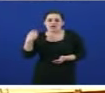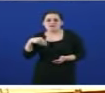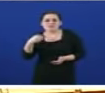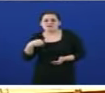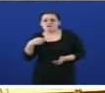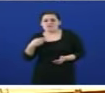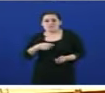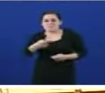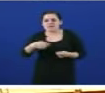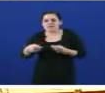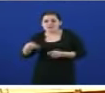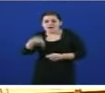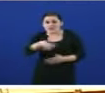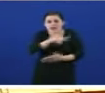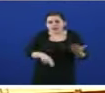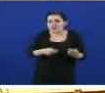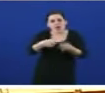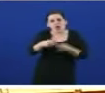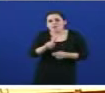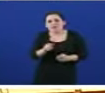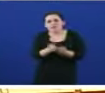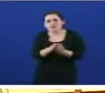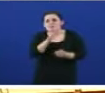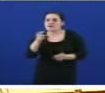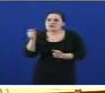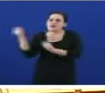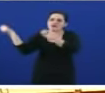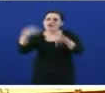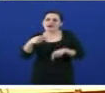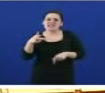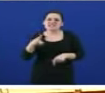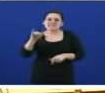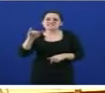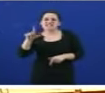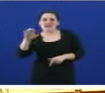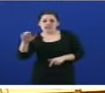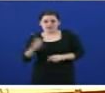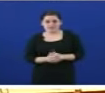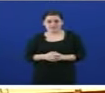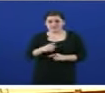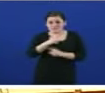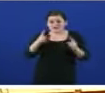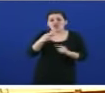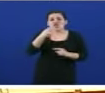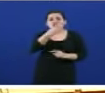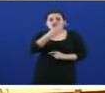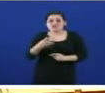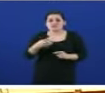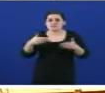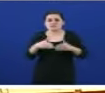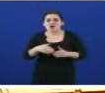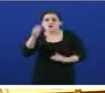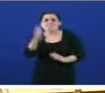remediálo. Os números cantan, señoría. No último ano temos 200 embarcacións menos no sector pesqueiro